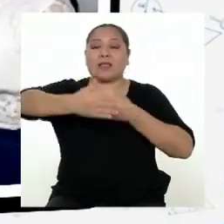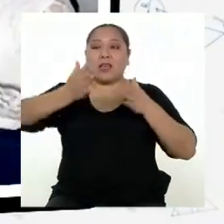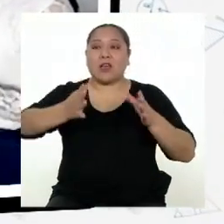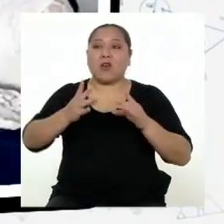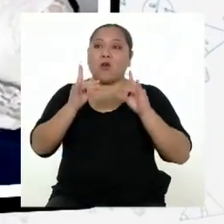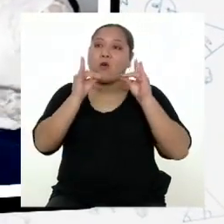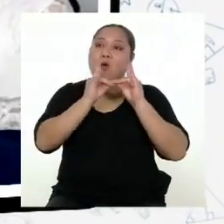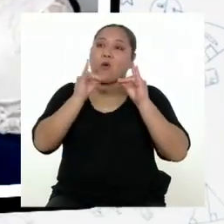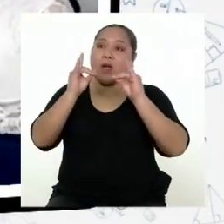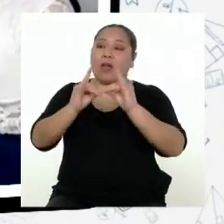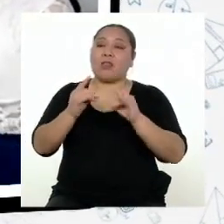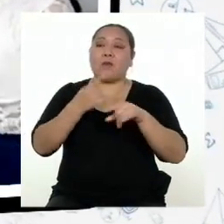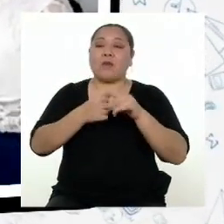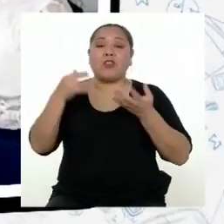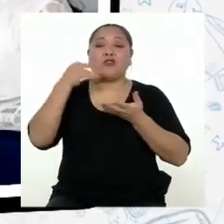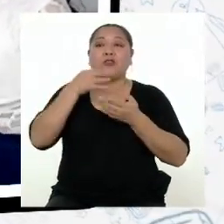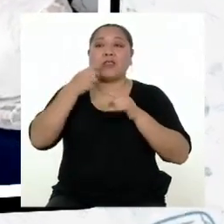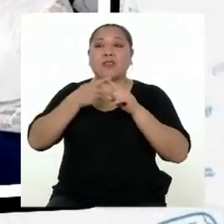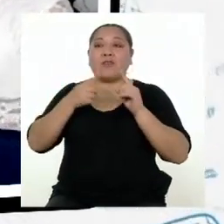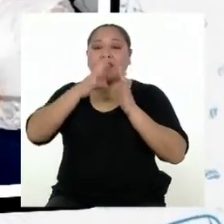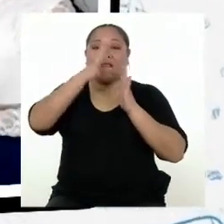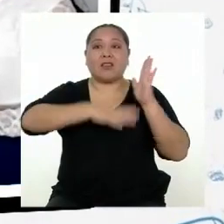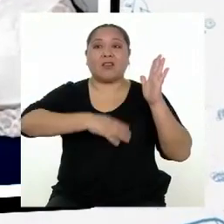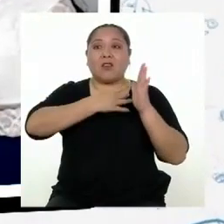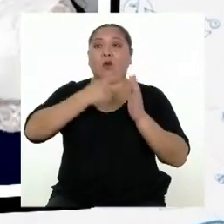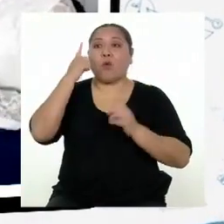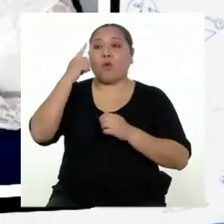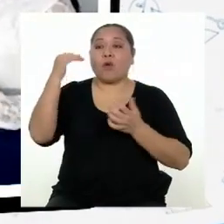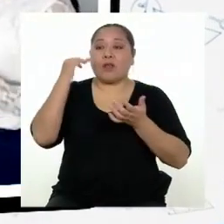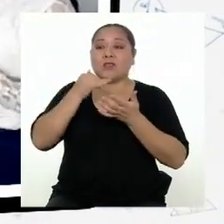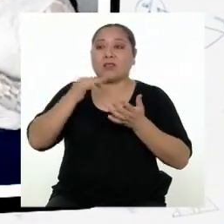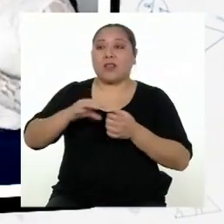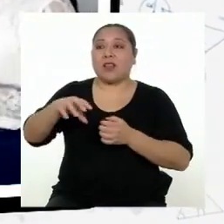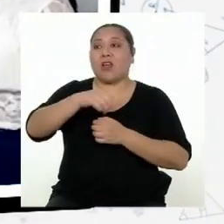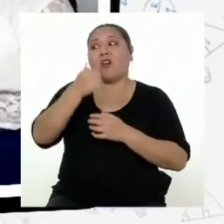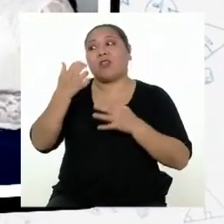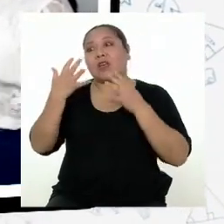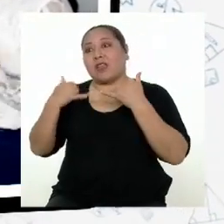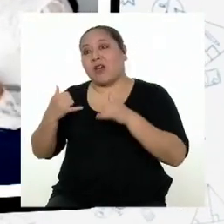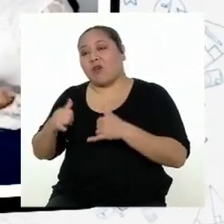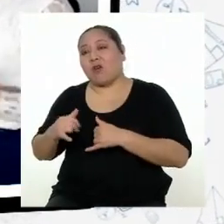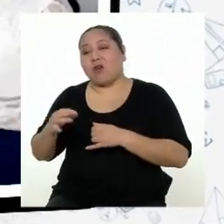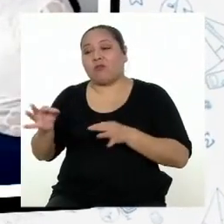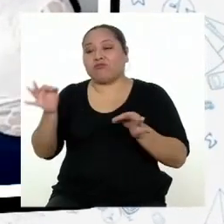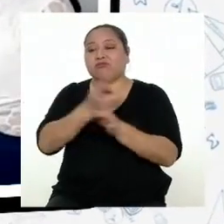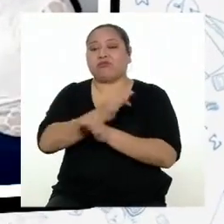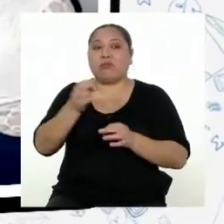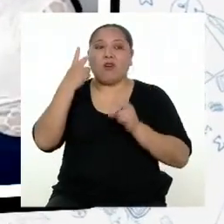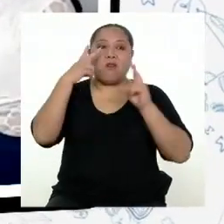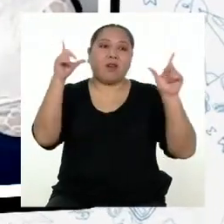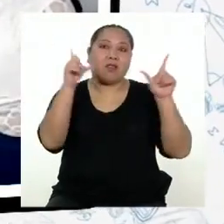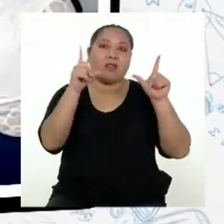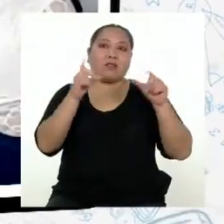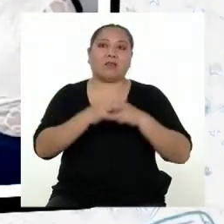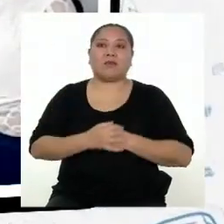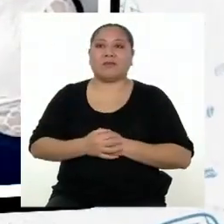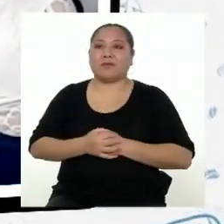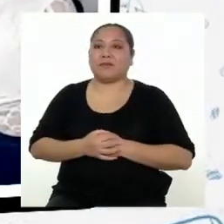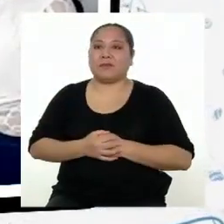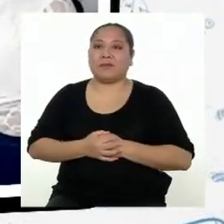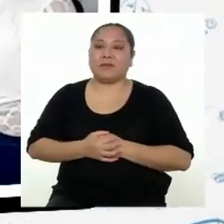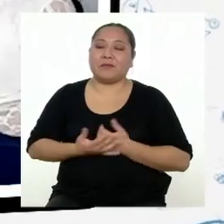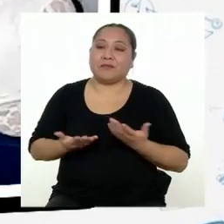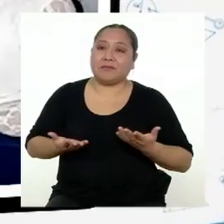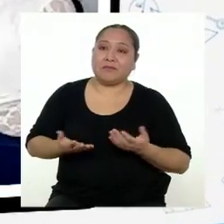estudian en horarios distintos, mientras una estudiaba, la otra quería jugar o ver televisión. Así que